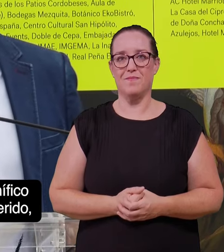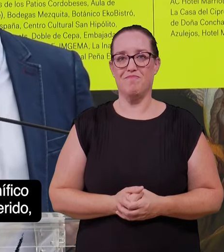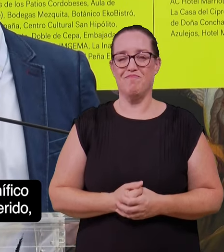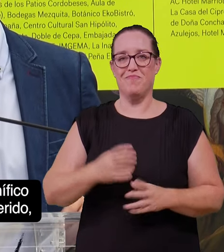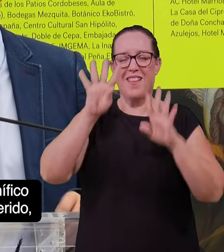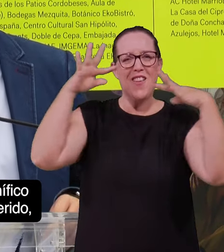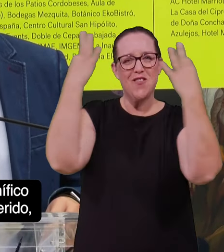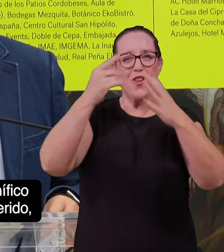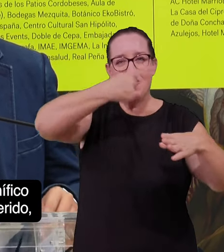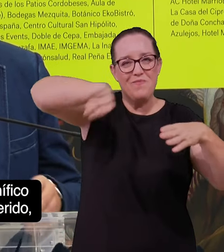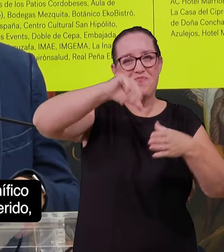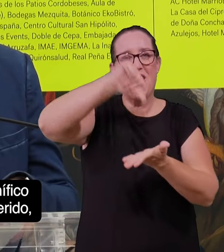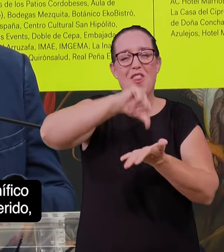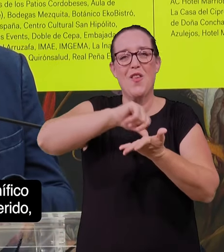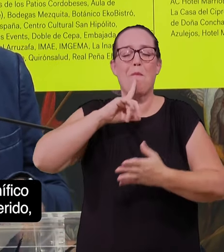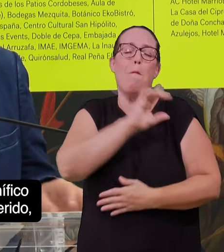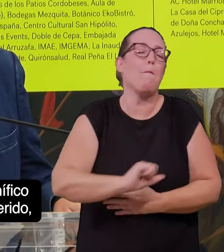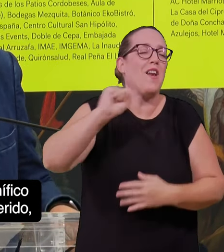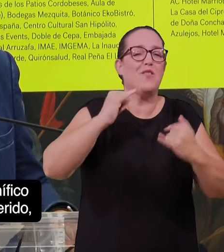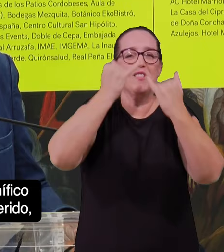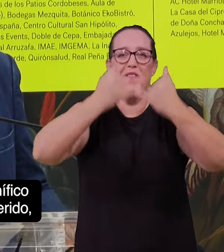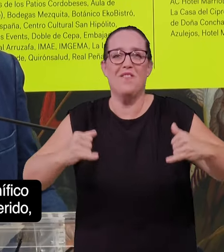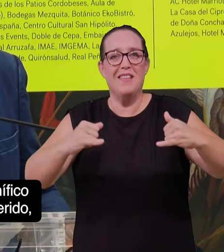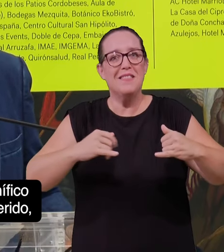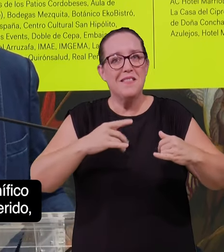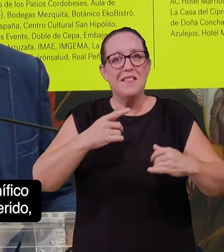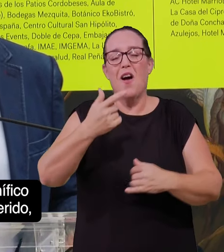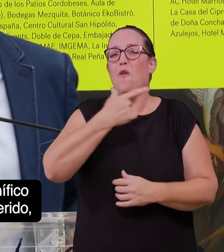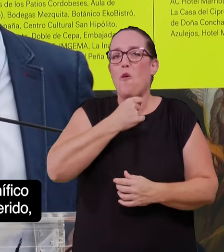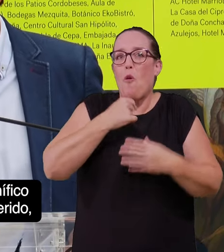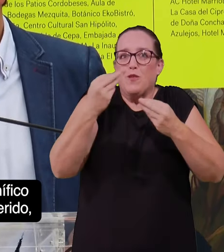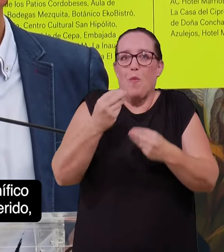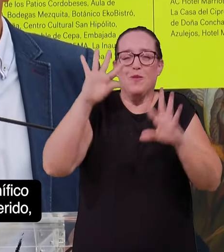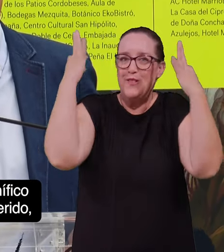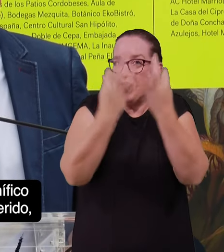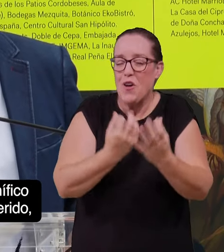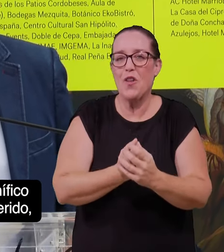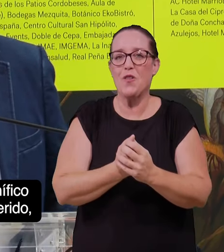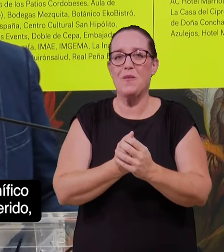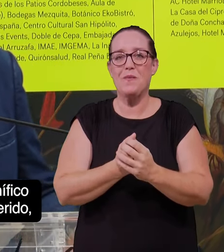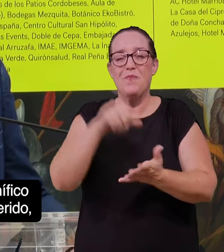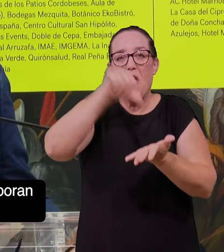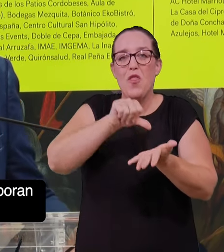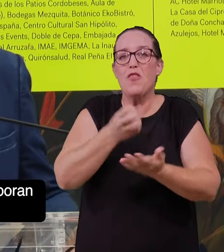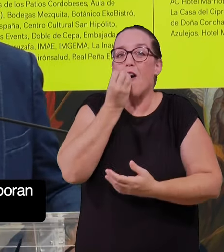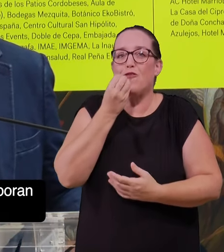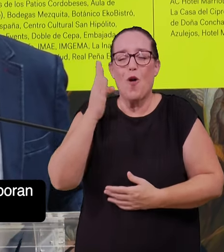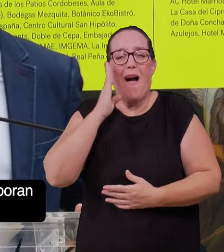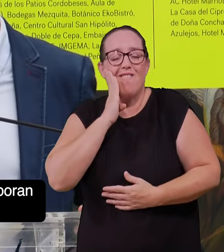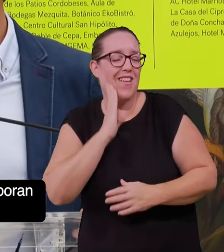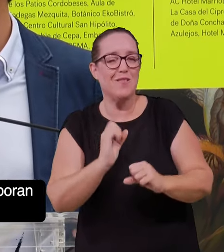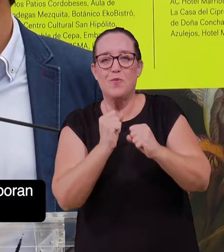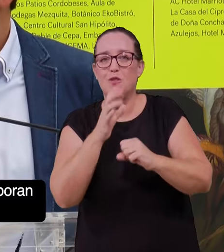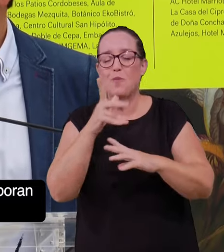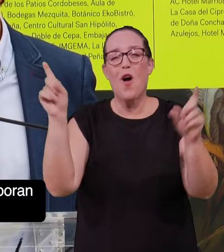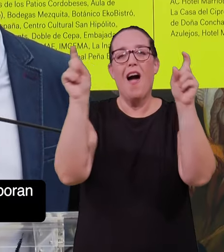Somos una ciudad que debemos aprovechar este magnífico evento que ha cuajado en la ciudad, que en la ciudad es querido, porque son más de